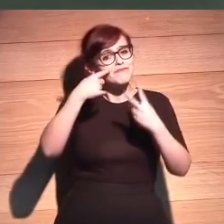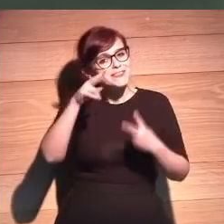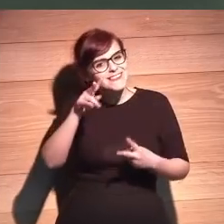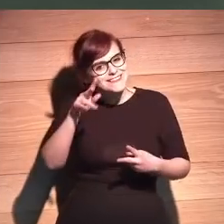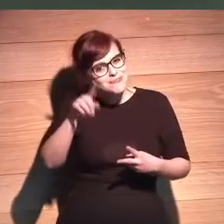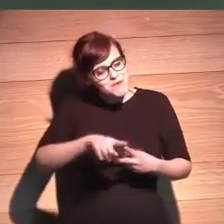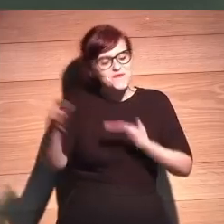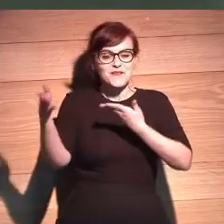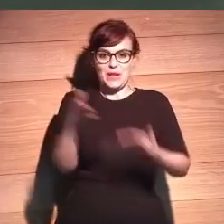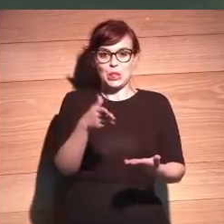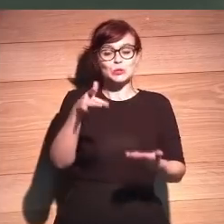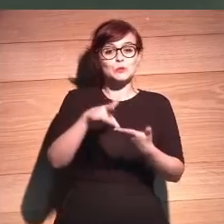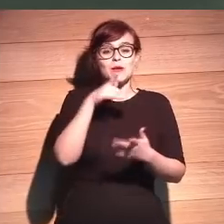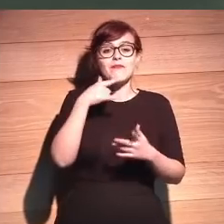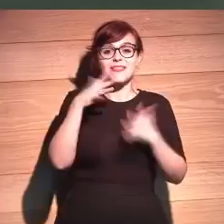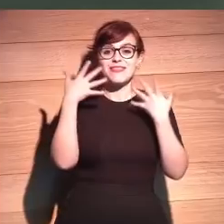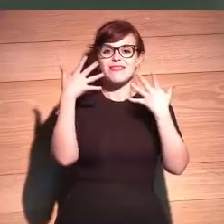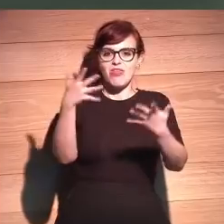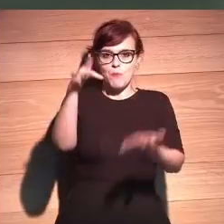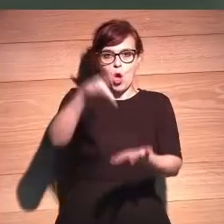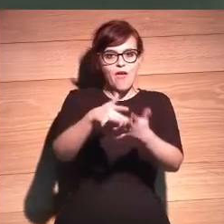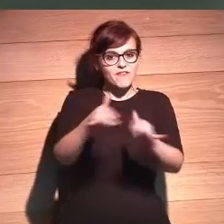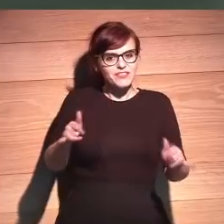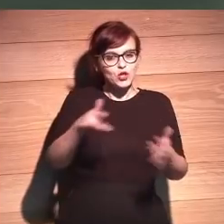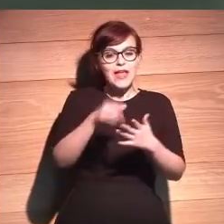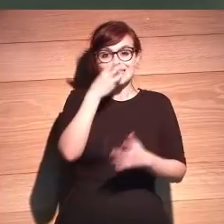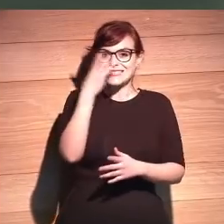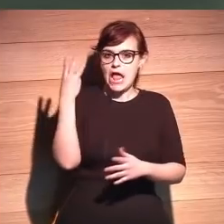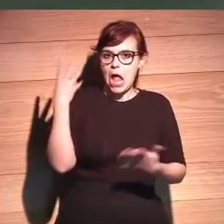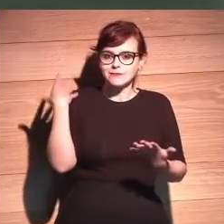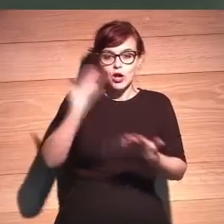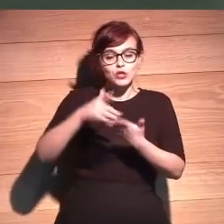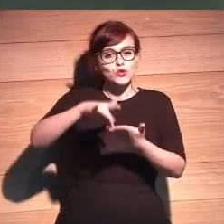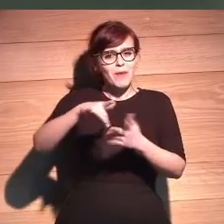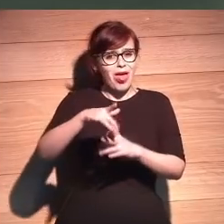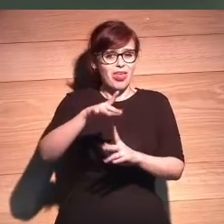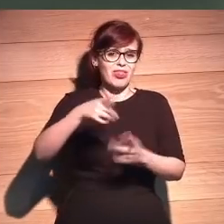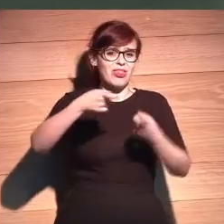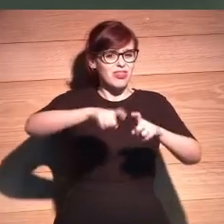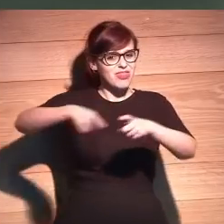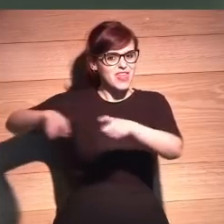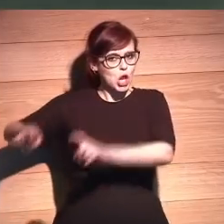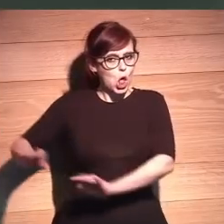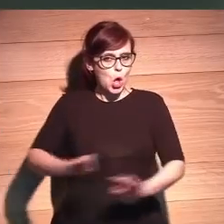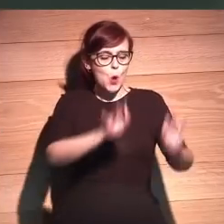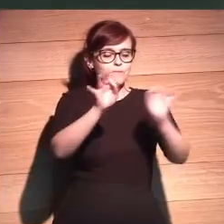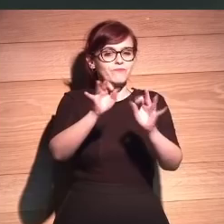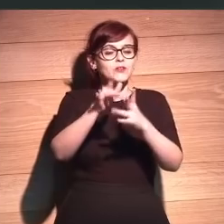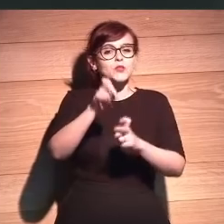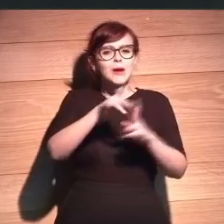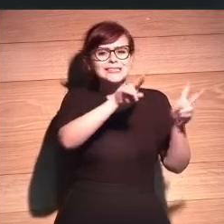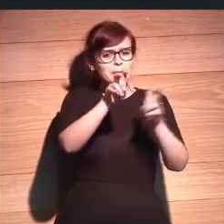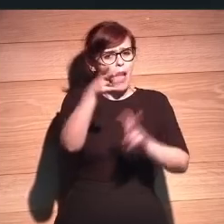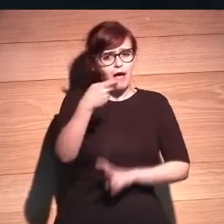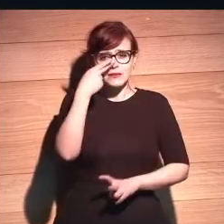porque es el décimo evento que tenemos de este ciclo, llevamos ya tres años y por este ciclo han pasado personas y temáticas